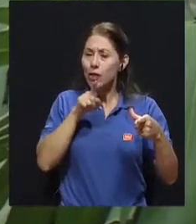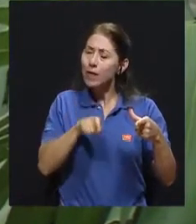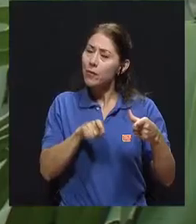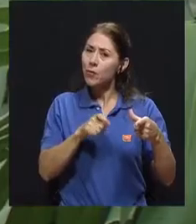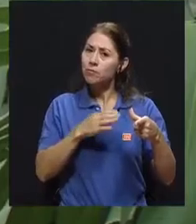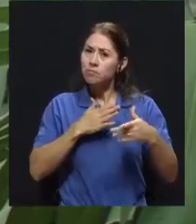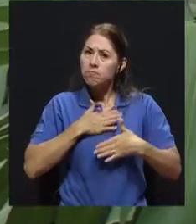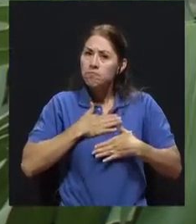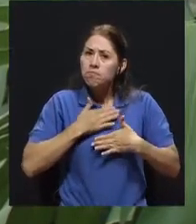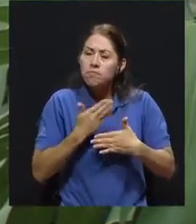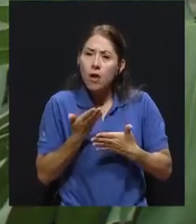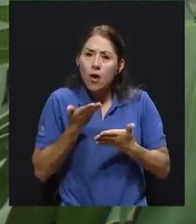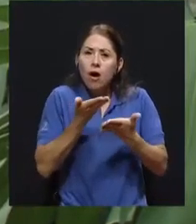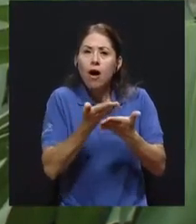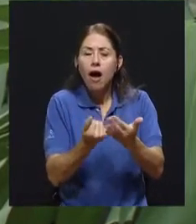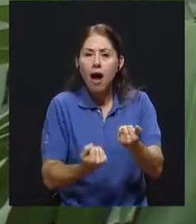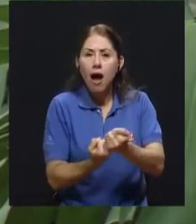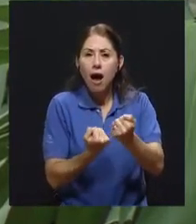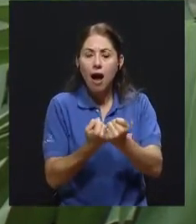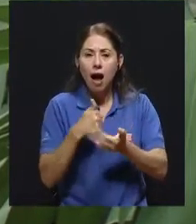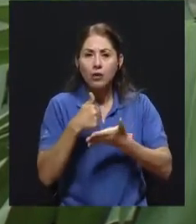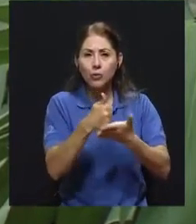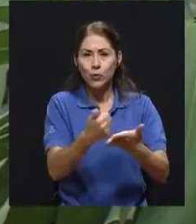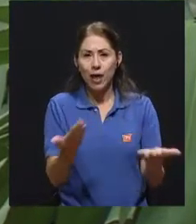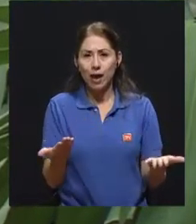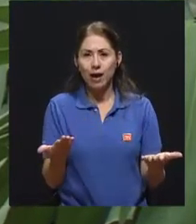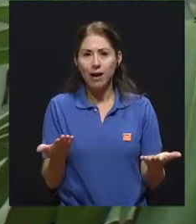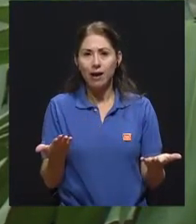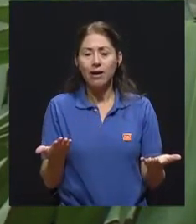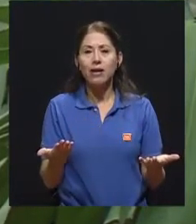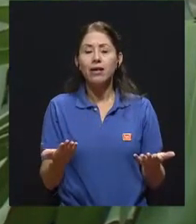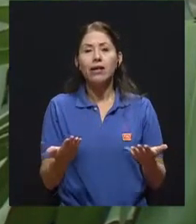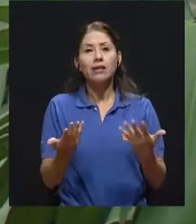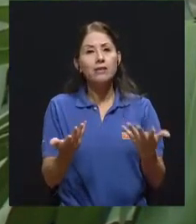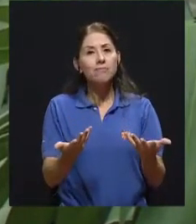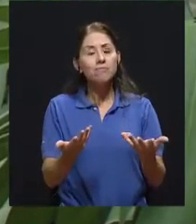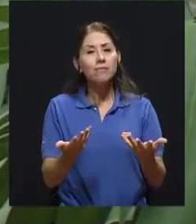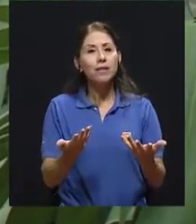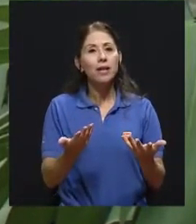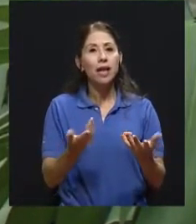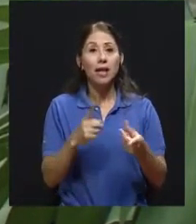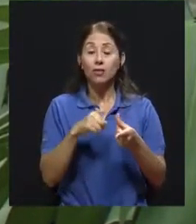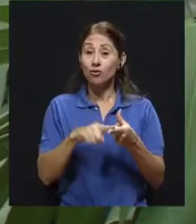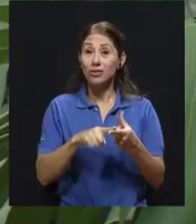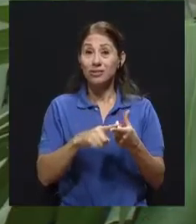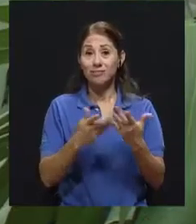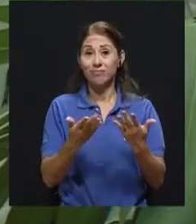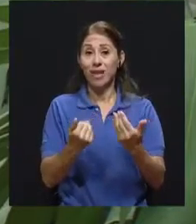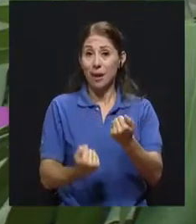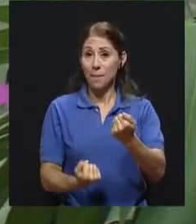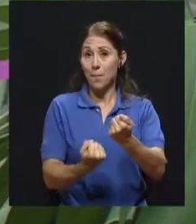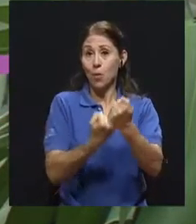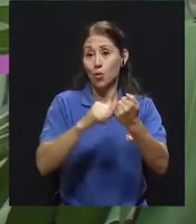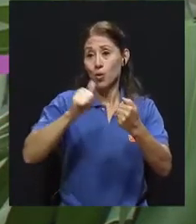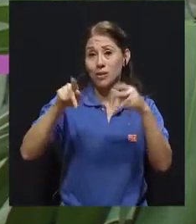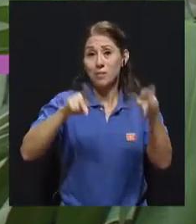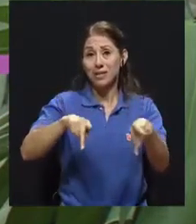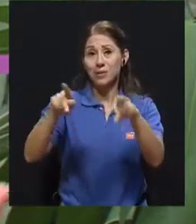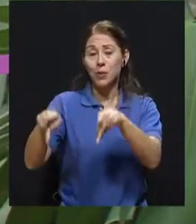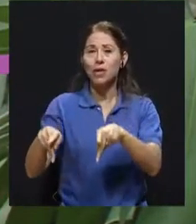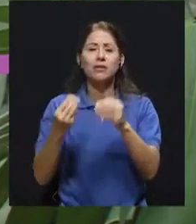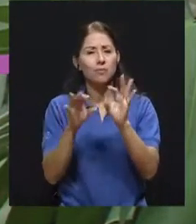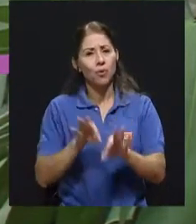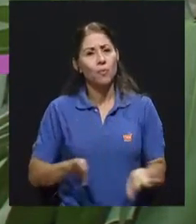ofrecer el apoyo, ofrecer ayuda y en ese sentido el recurso de terceros es valiosísimo. Y terceros van no